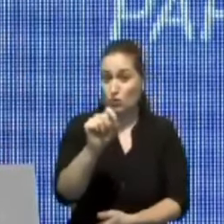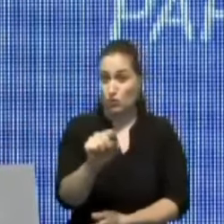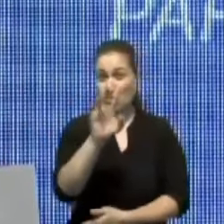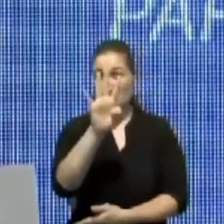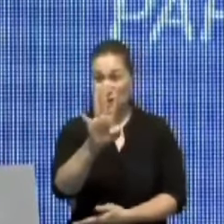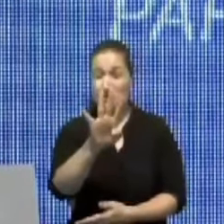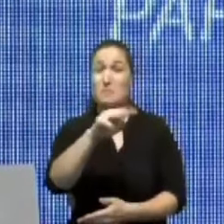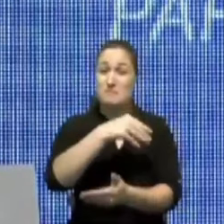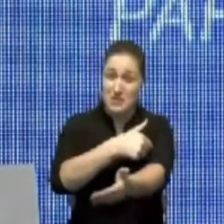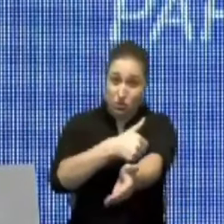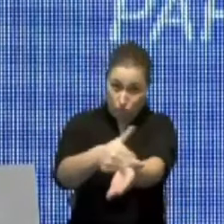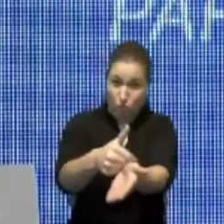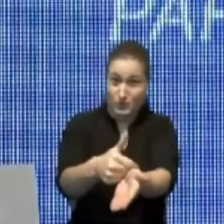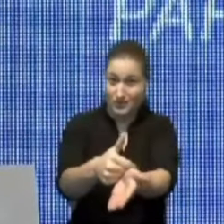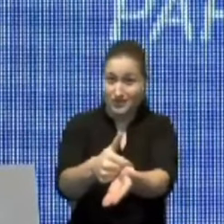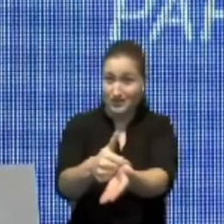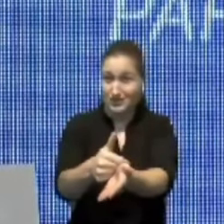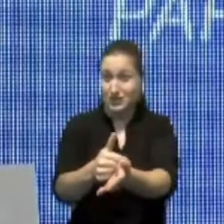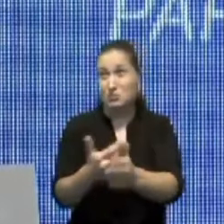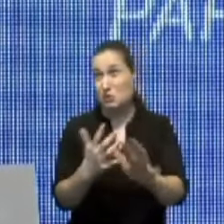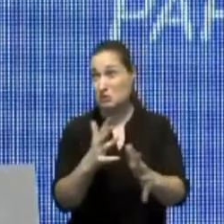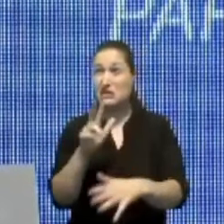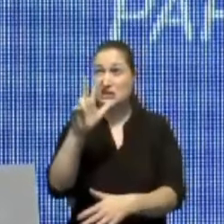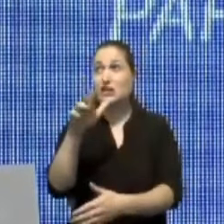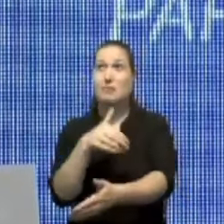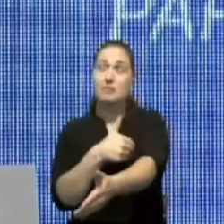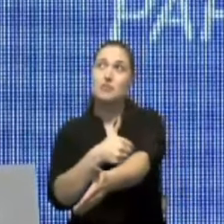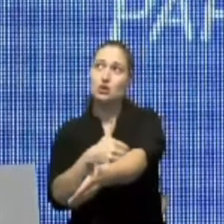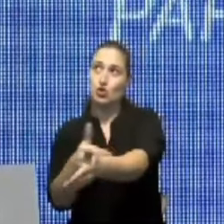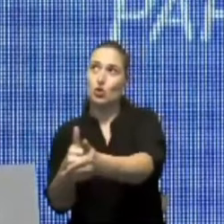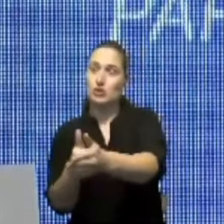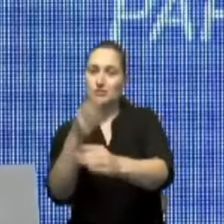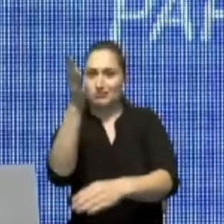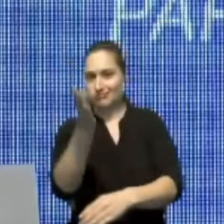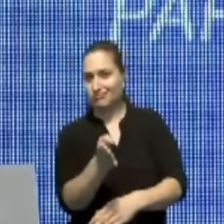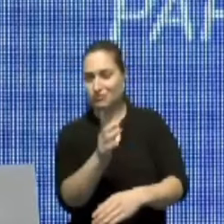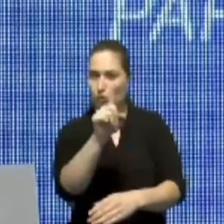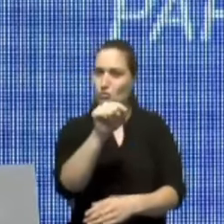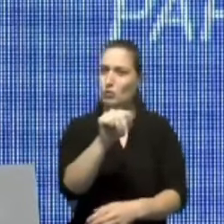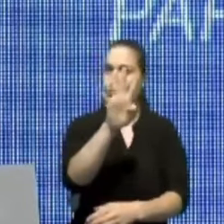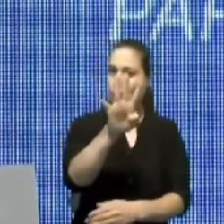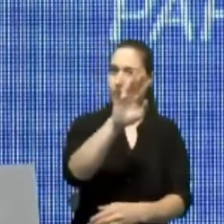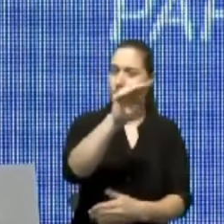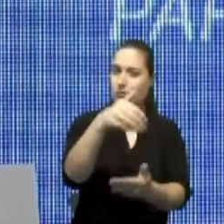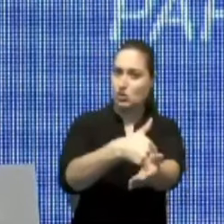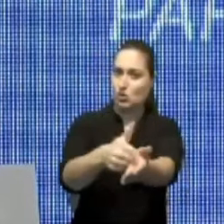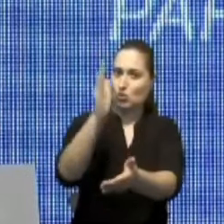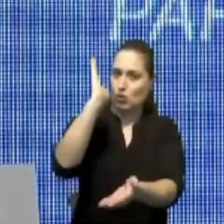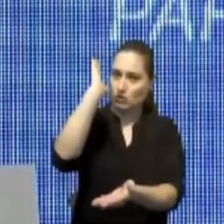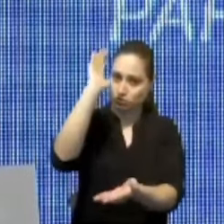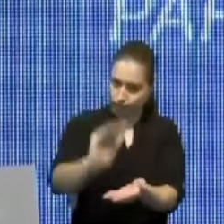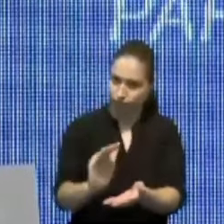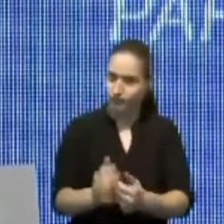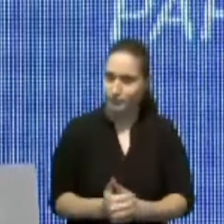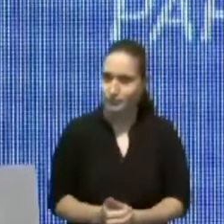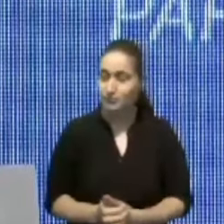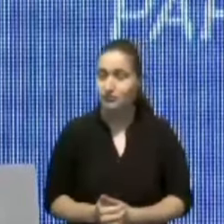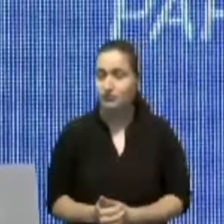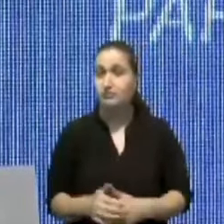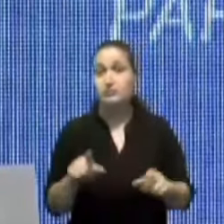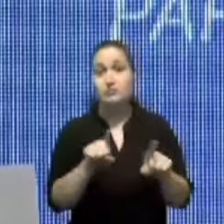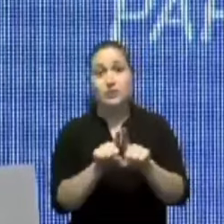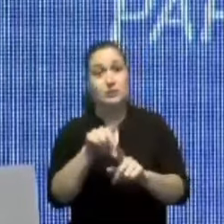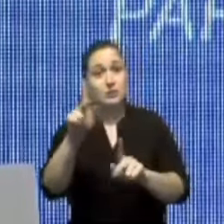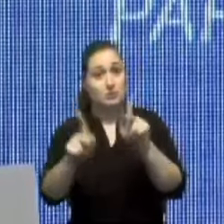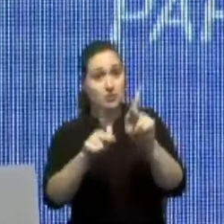millones del total de 3 millones que existen actualmente. Para la protección ciudadana y la